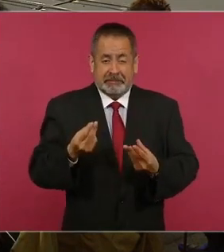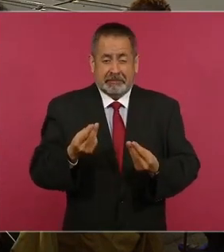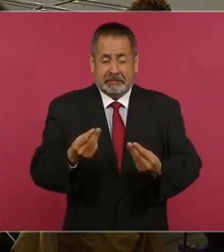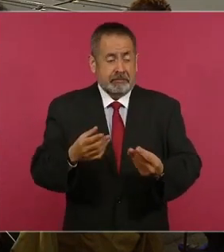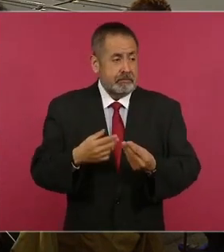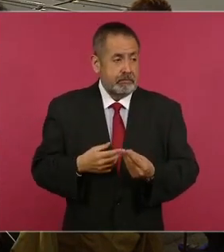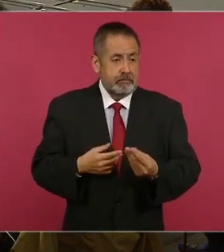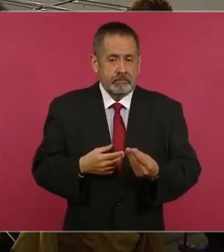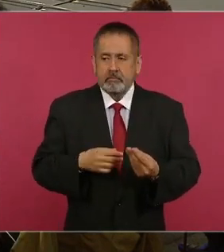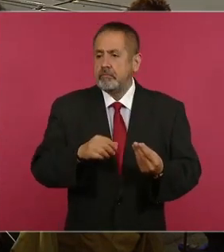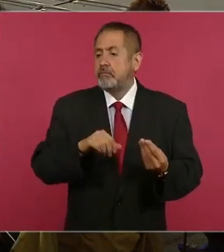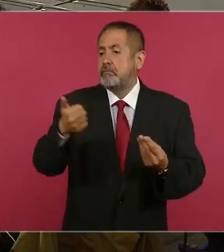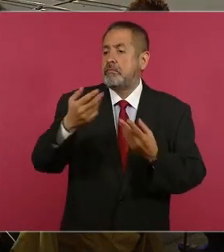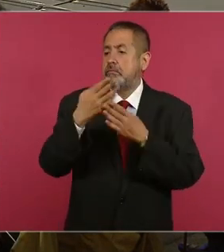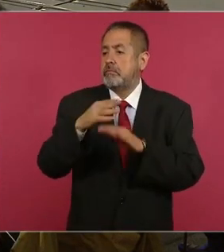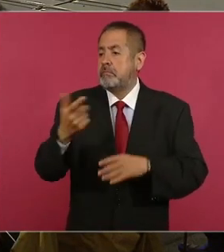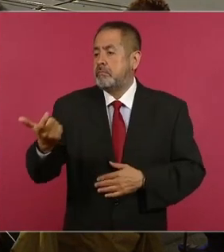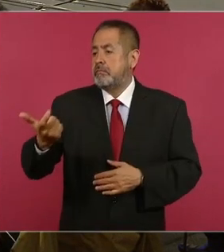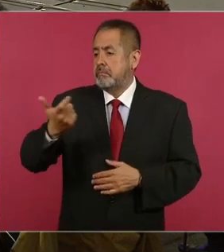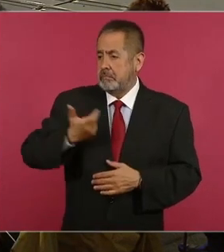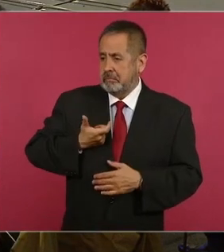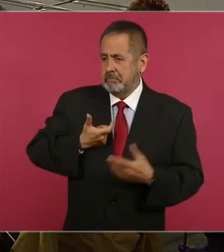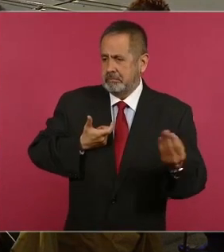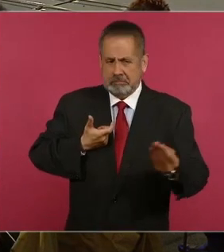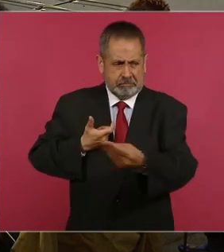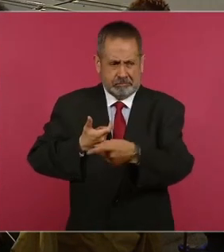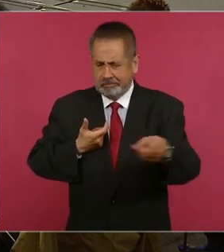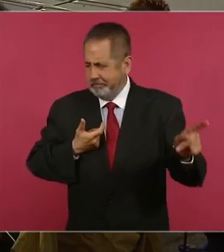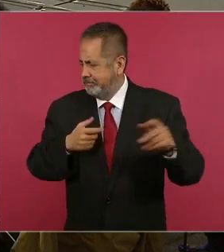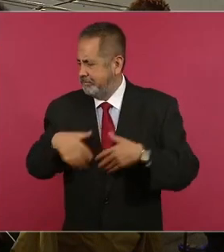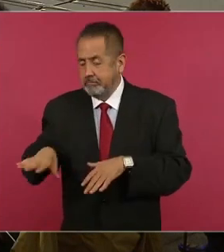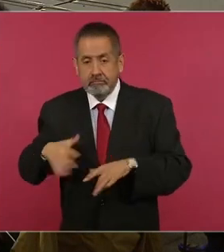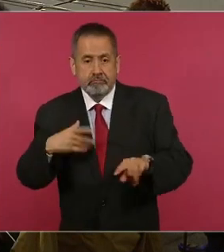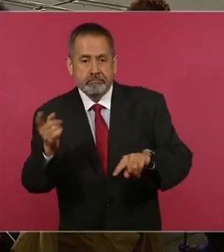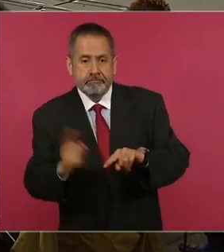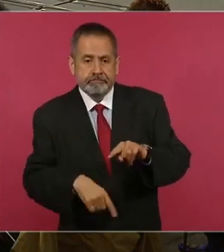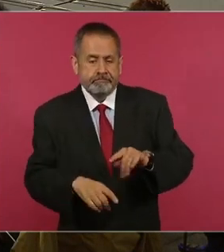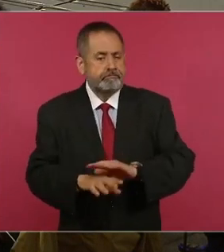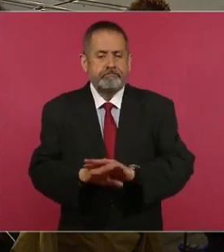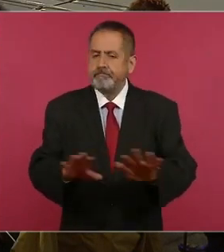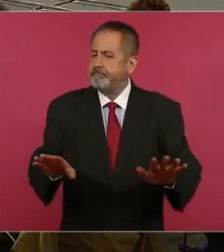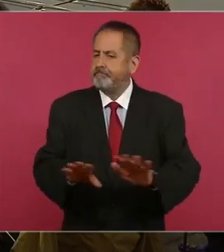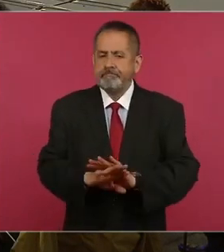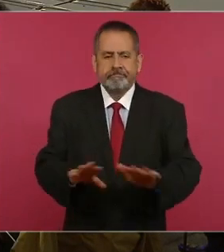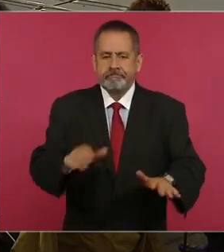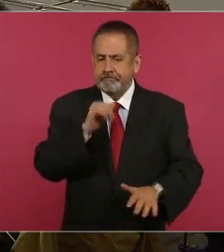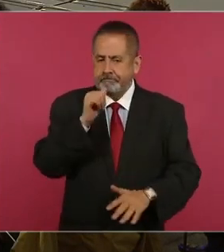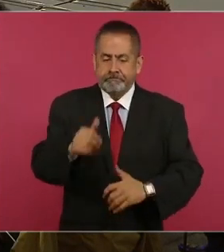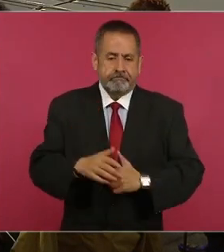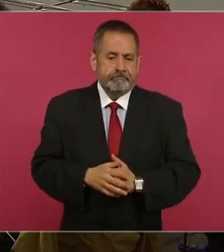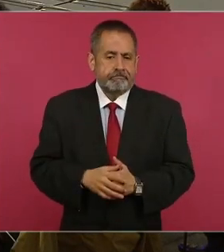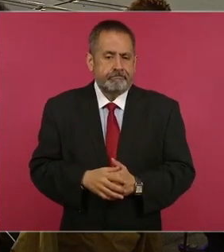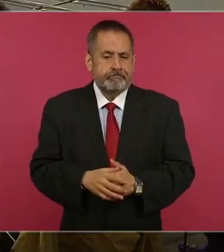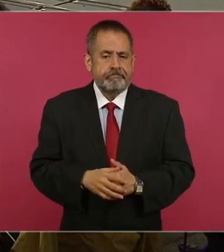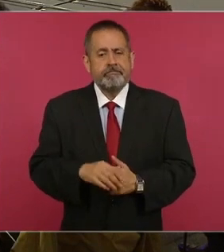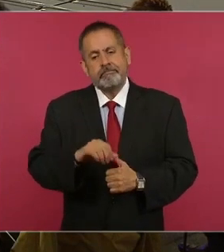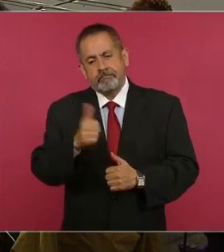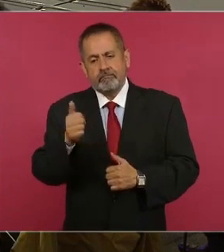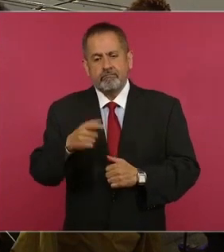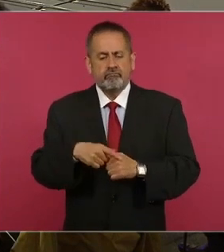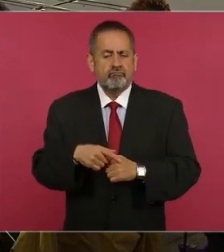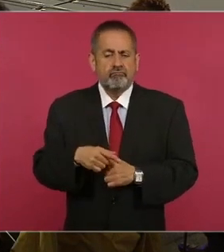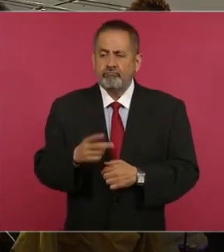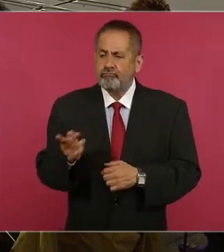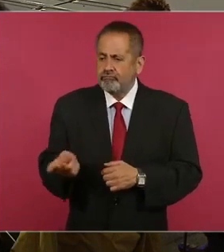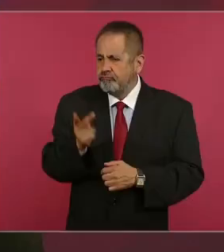las viviendas a terceros que ejecutaban desalojos. También se crearon, implementaron diversas políticas de cobranza social.